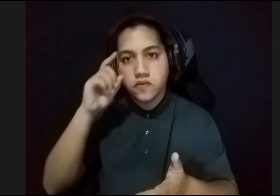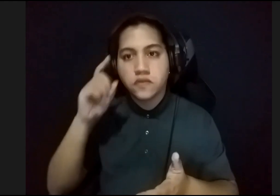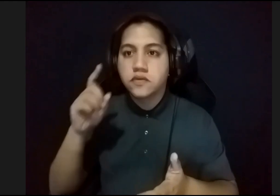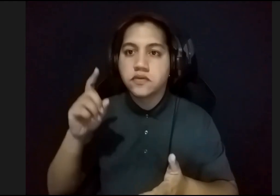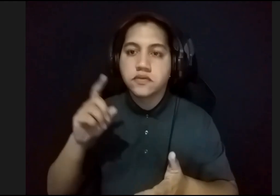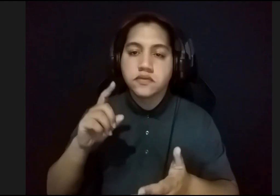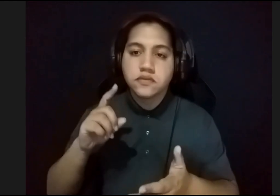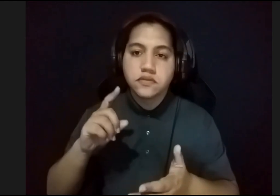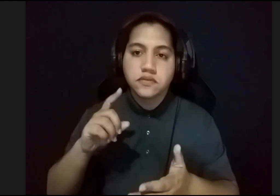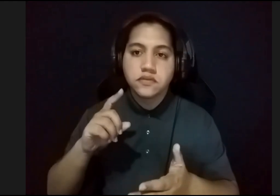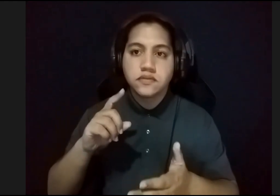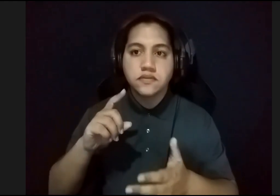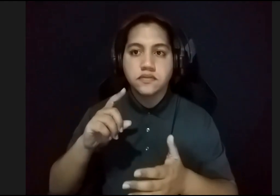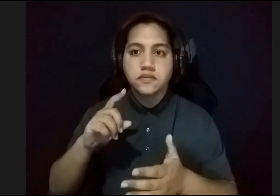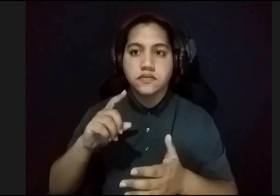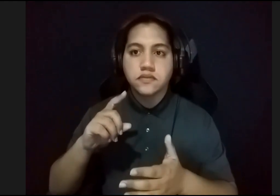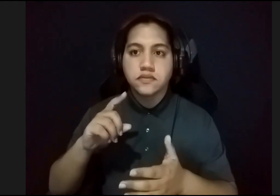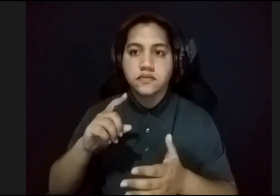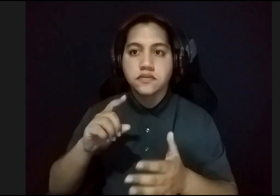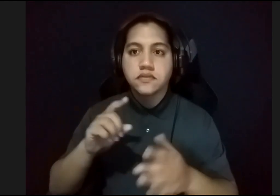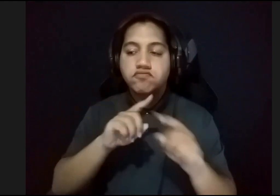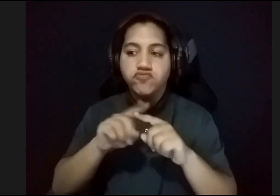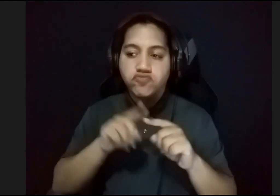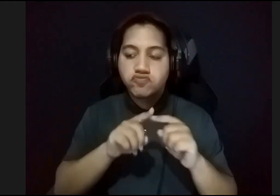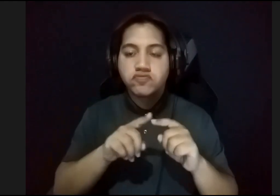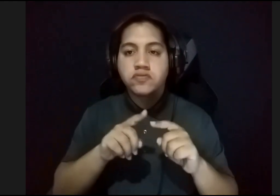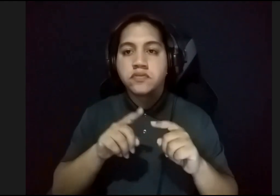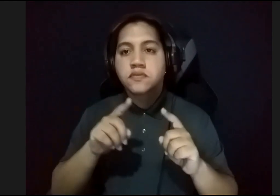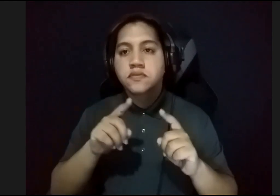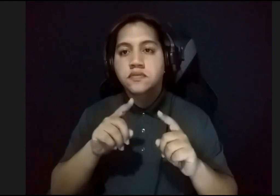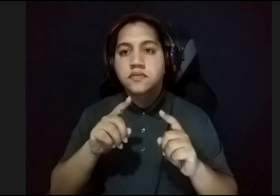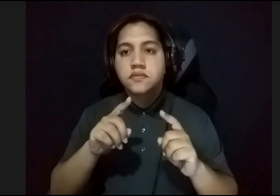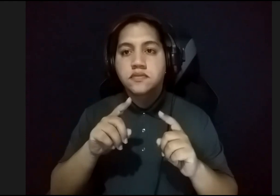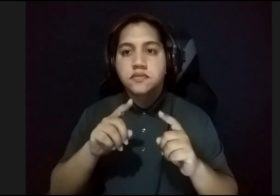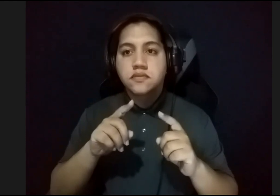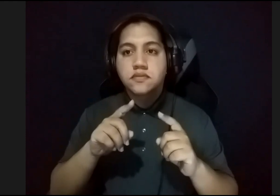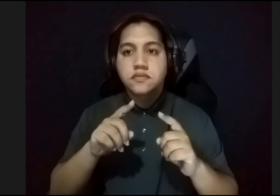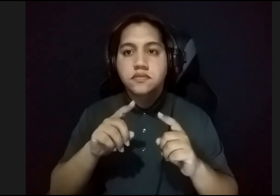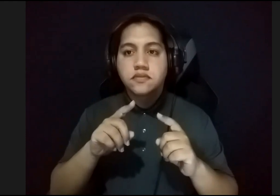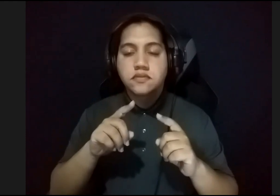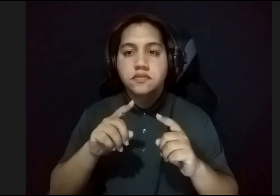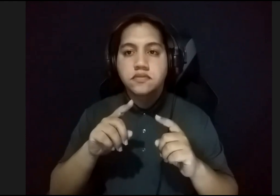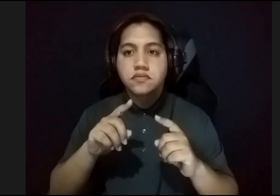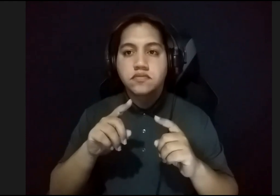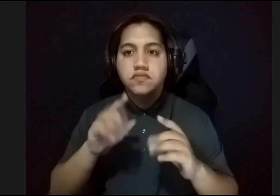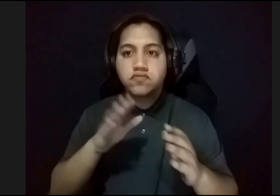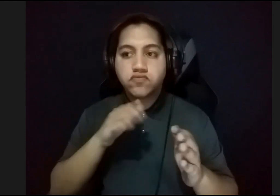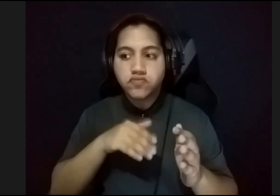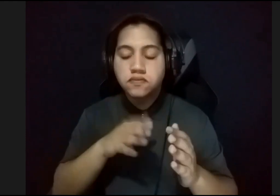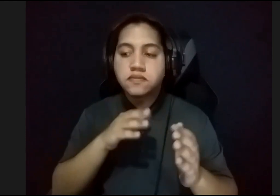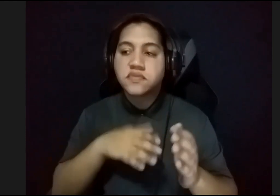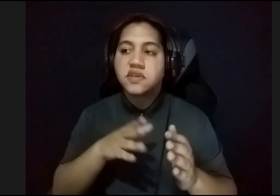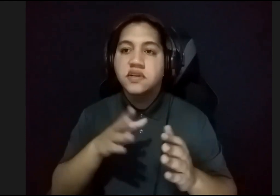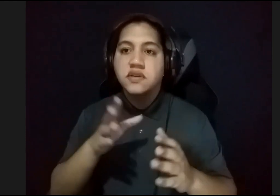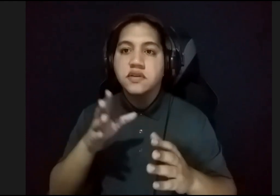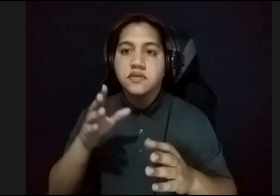plenas, por decirlo así, que fueron muy famosas de la, y